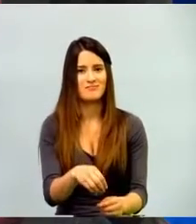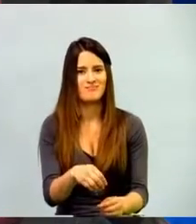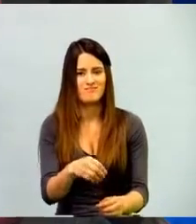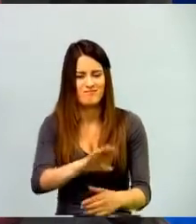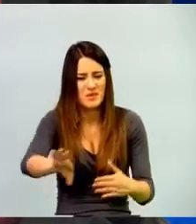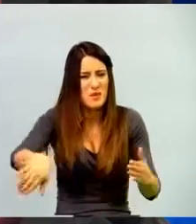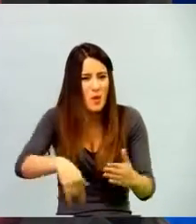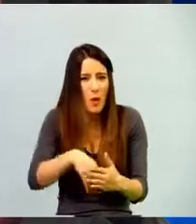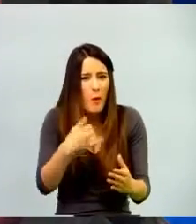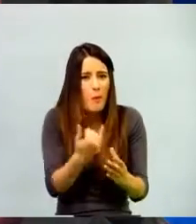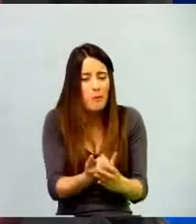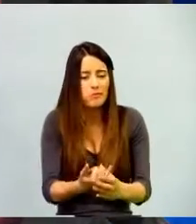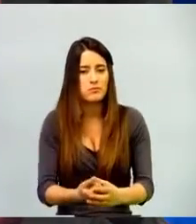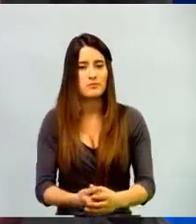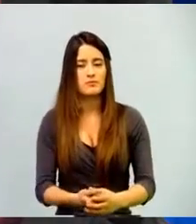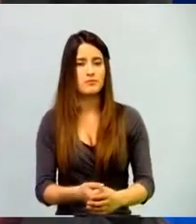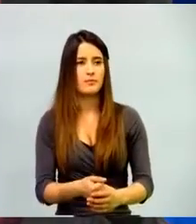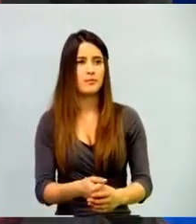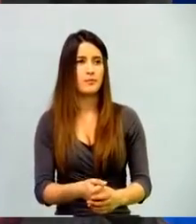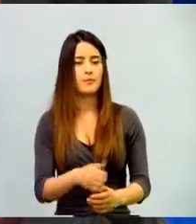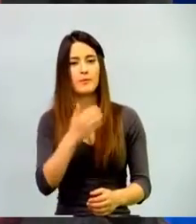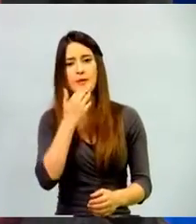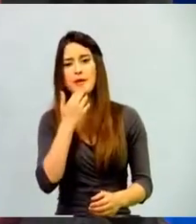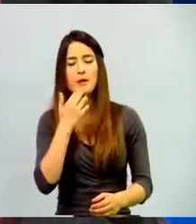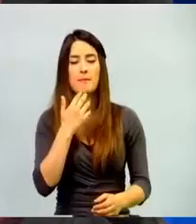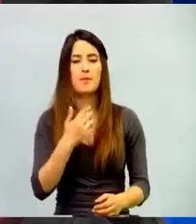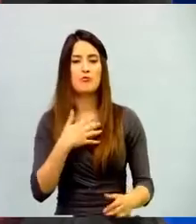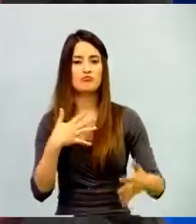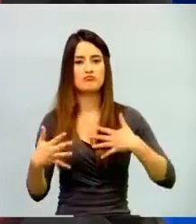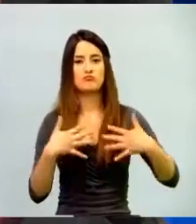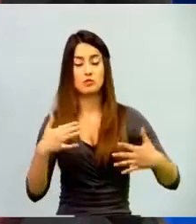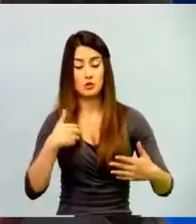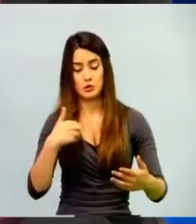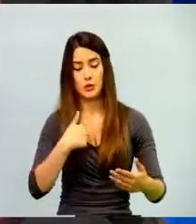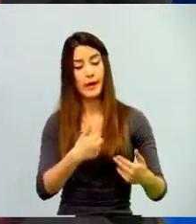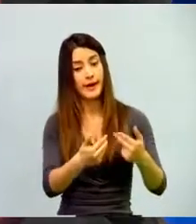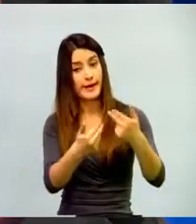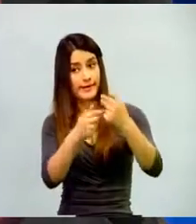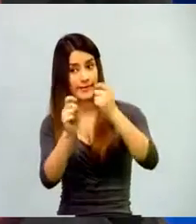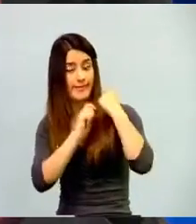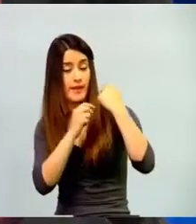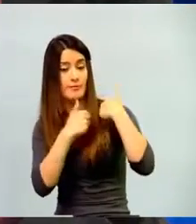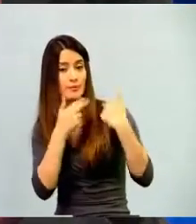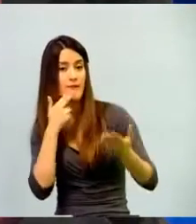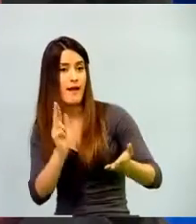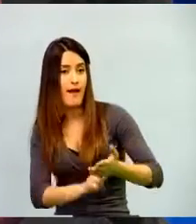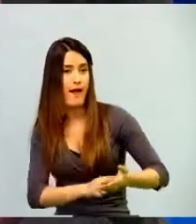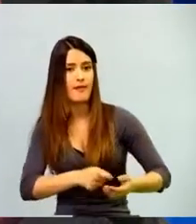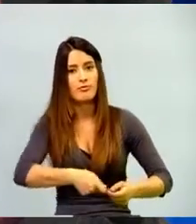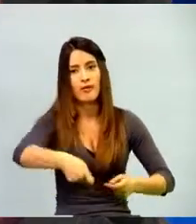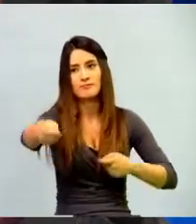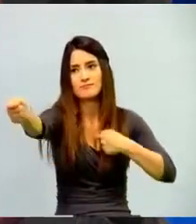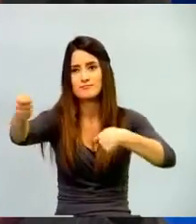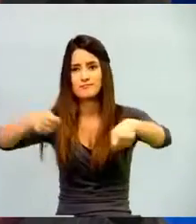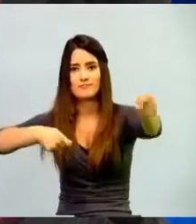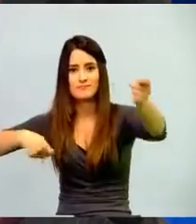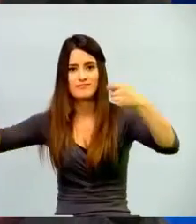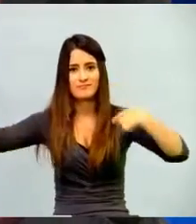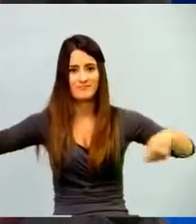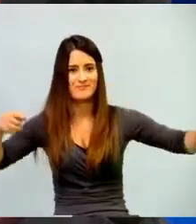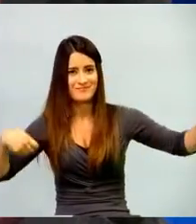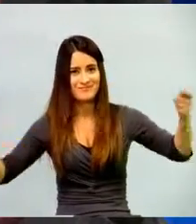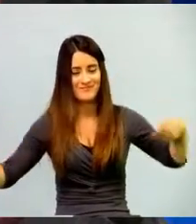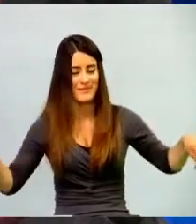en lo que estábamos viendo en los ciberse, yo soy mensajero y el mensajero tiene estas características, tiene estas cualidades y yo logré ganar,